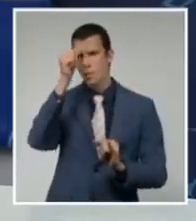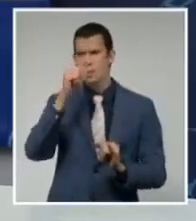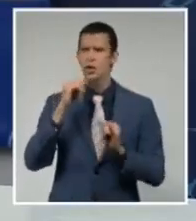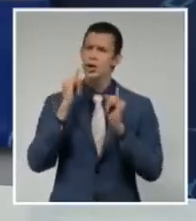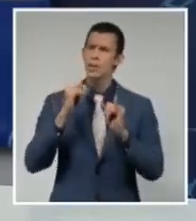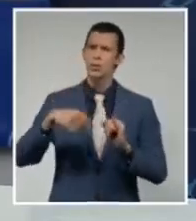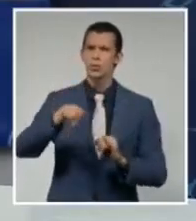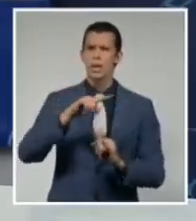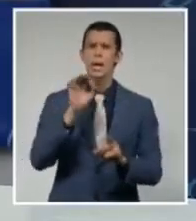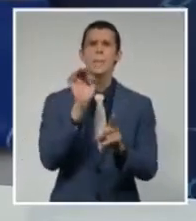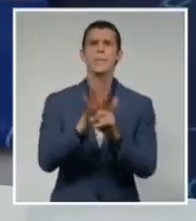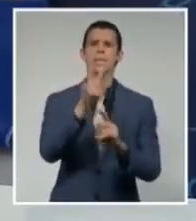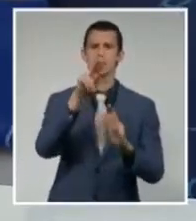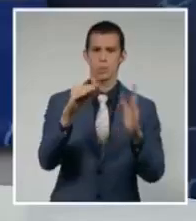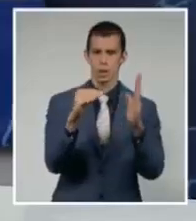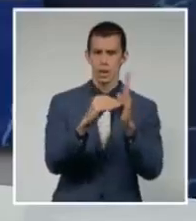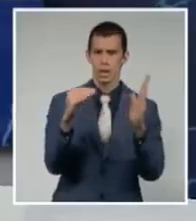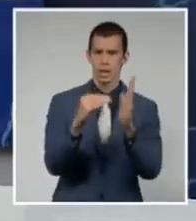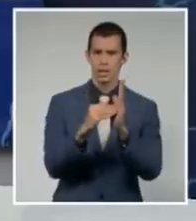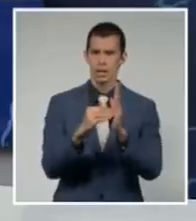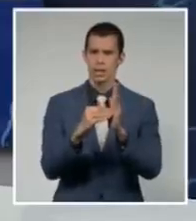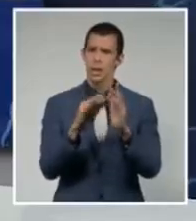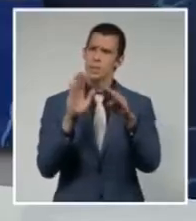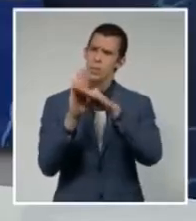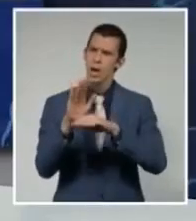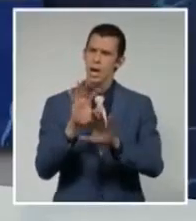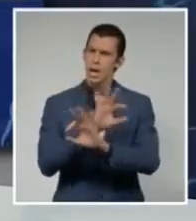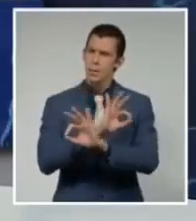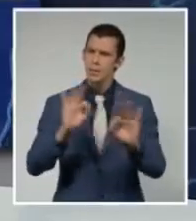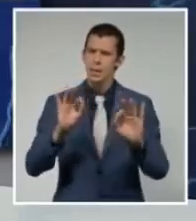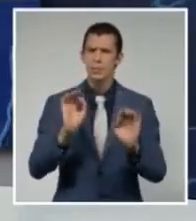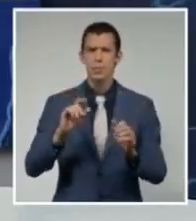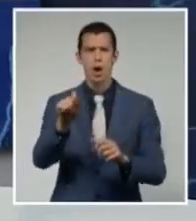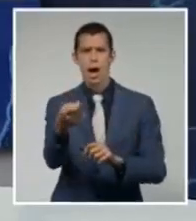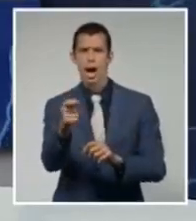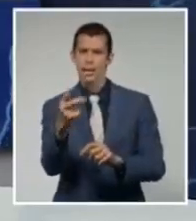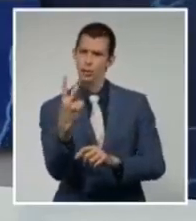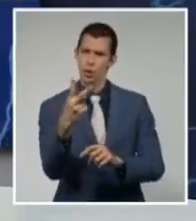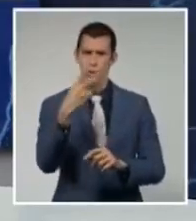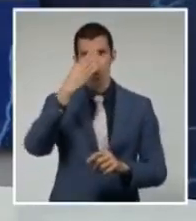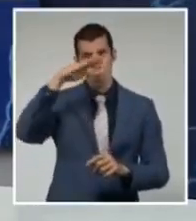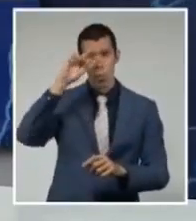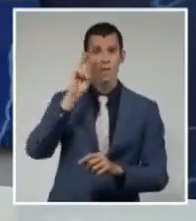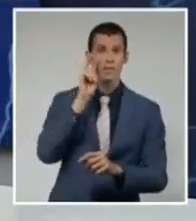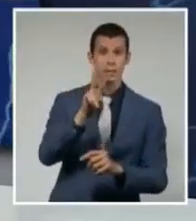de la tarde vamos a realizar una transmisión especial por el Canal Caribe por Cubavisión. Para mantenerlos actualizados sobre el...